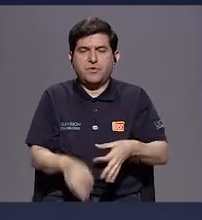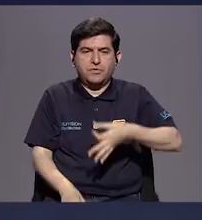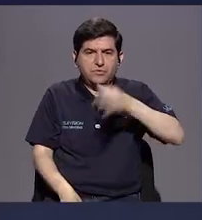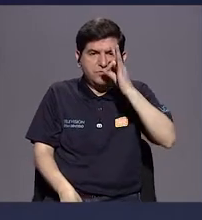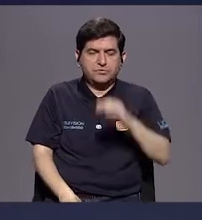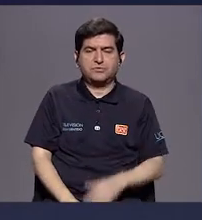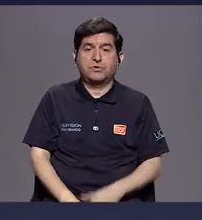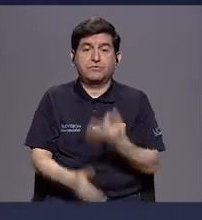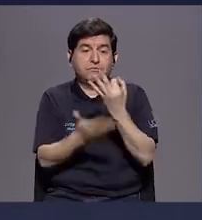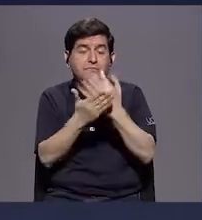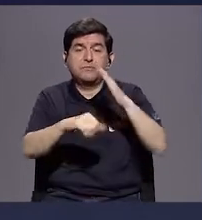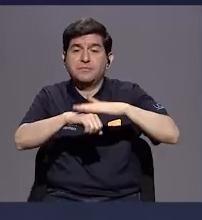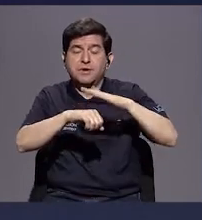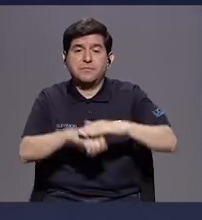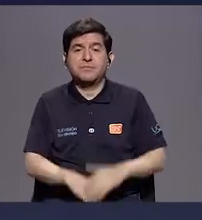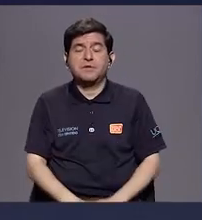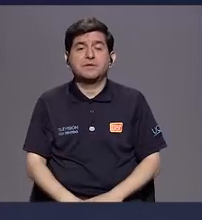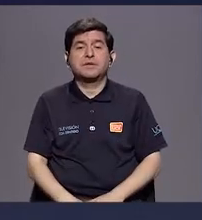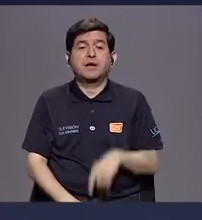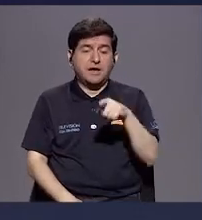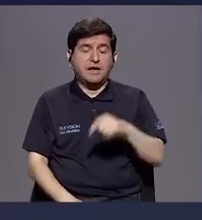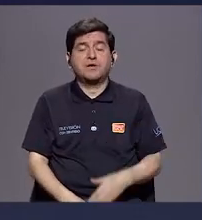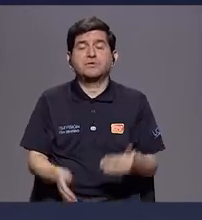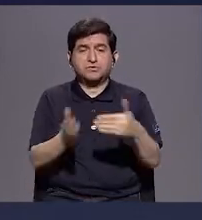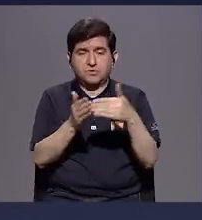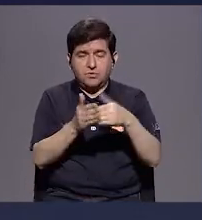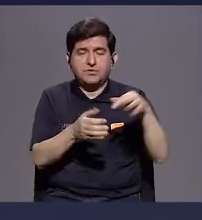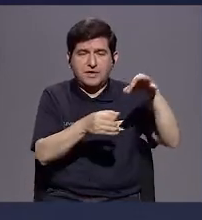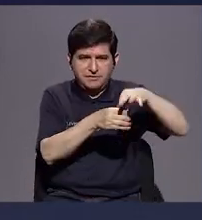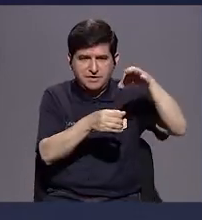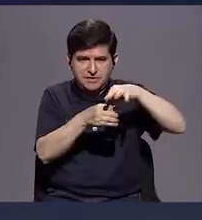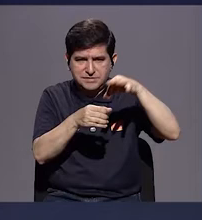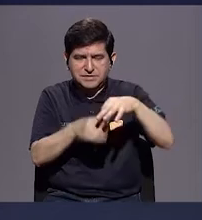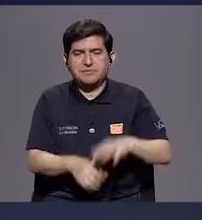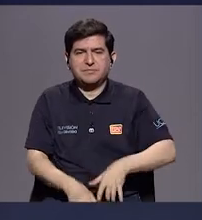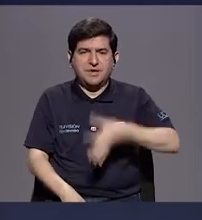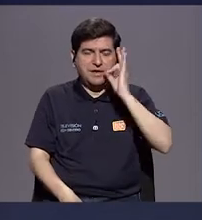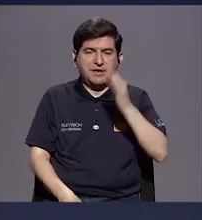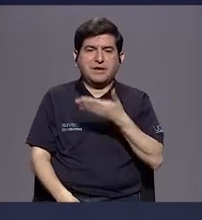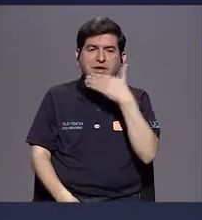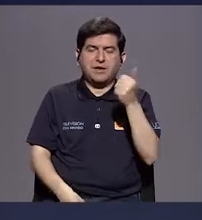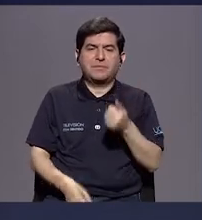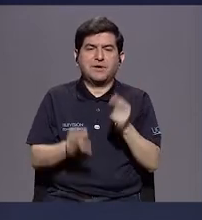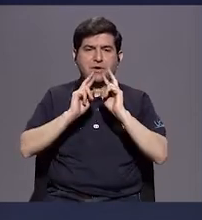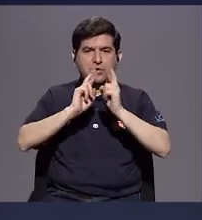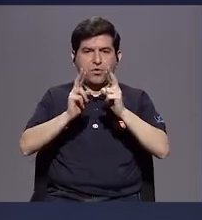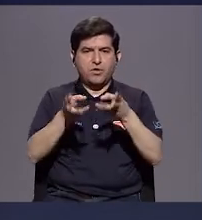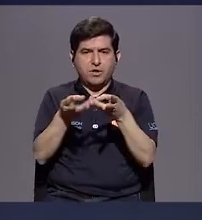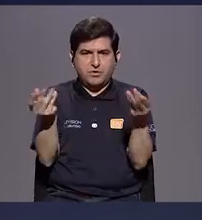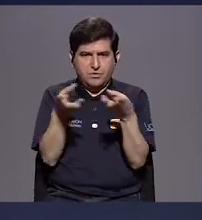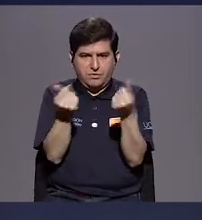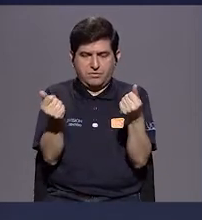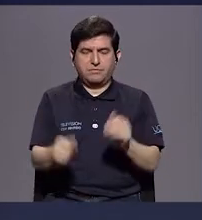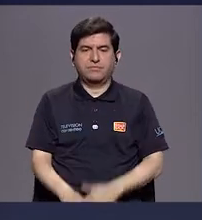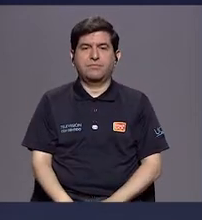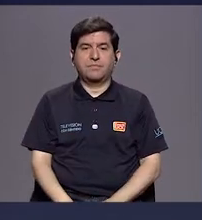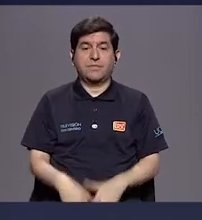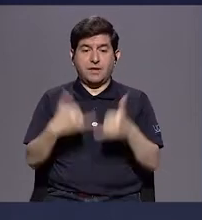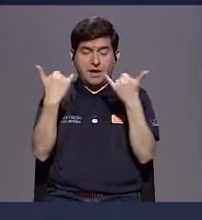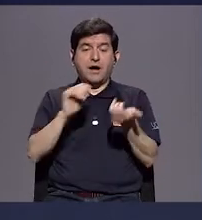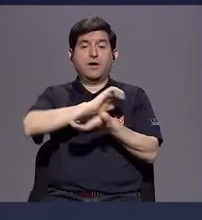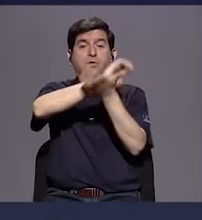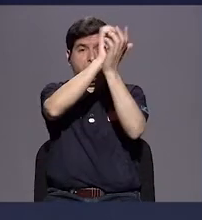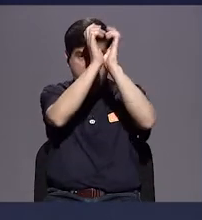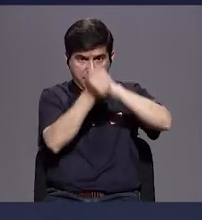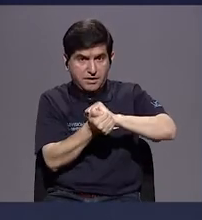financiamiento que les permite renovar sus cafetales y poder mejorar rendimientos en producción. En este momento estamos con una